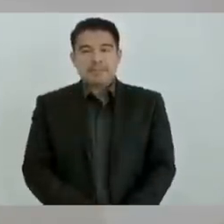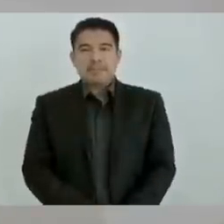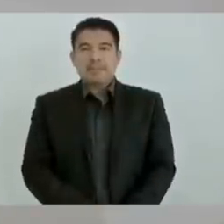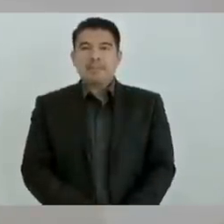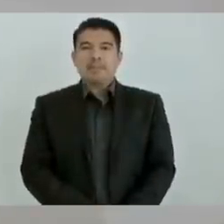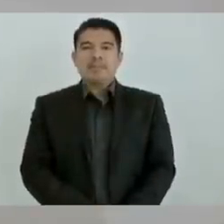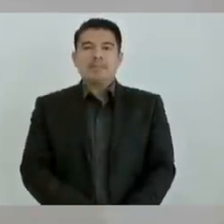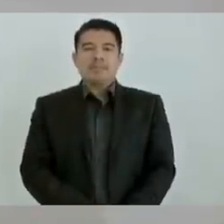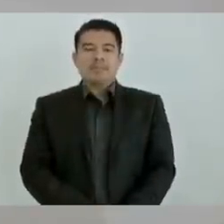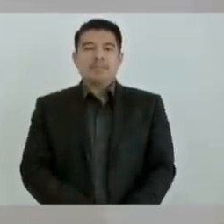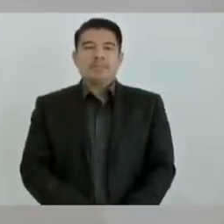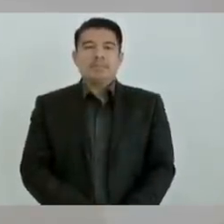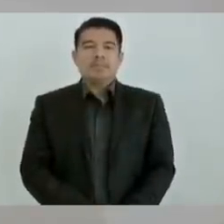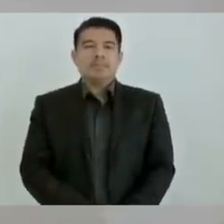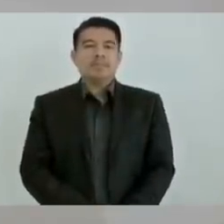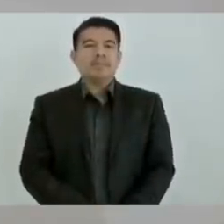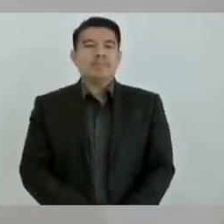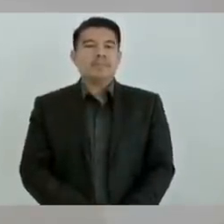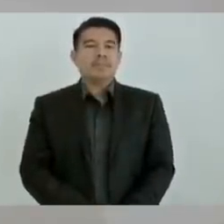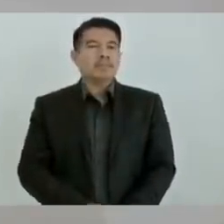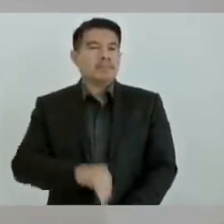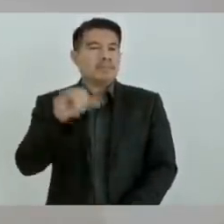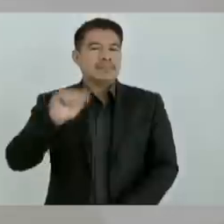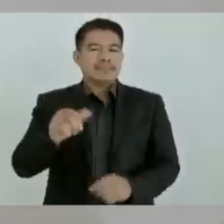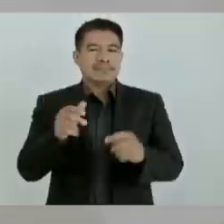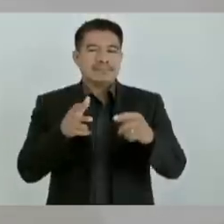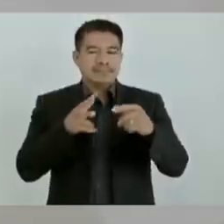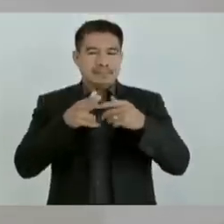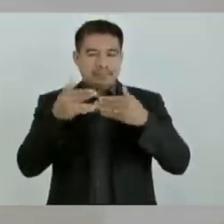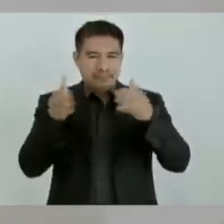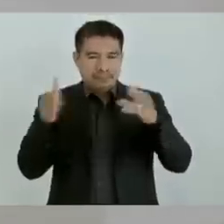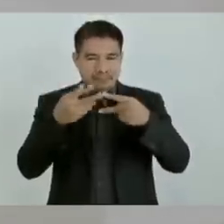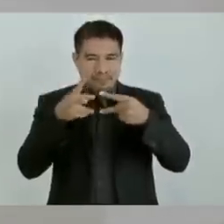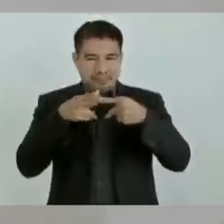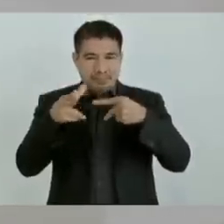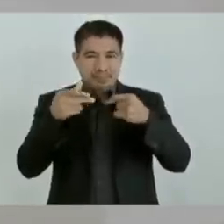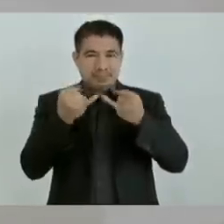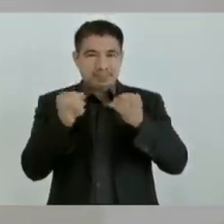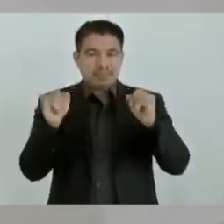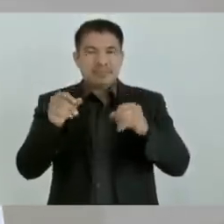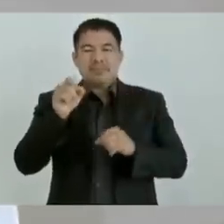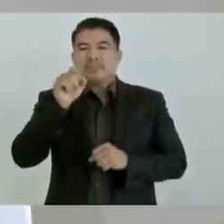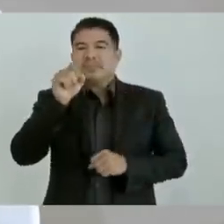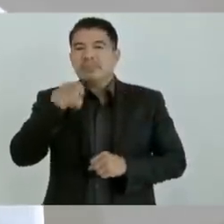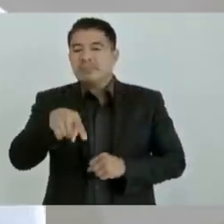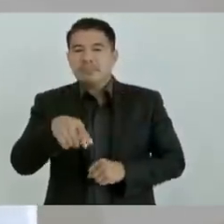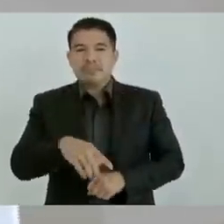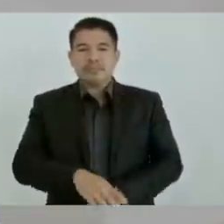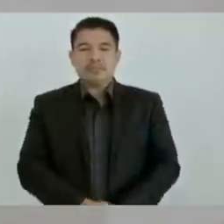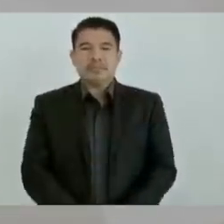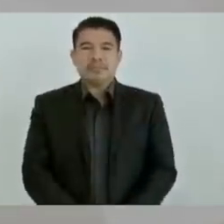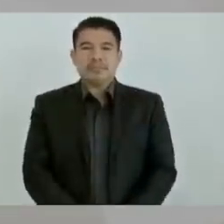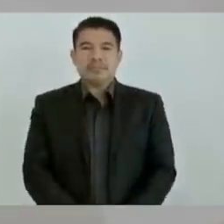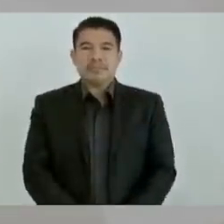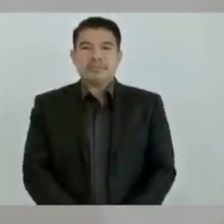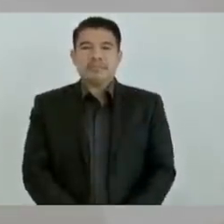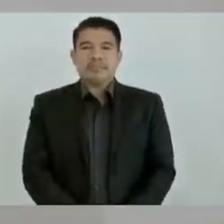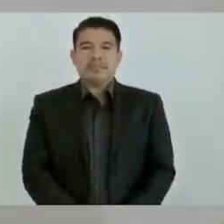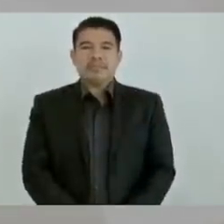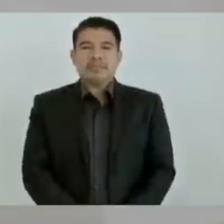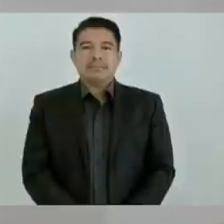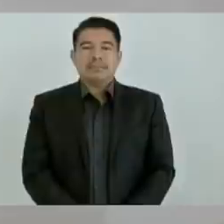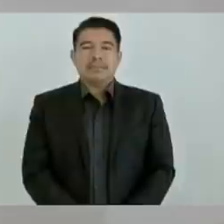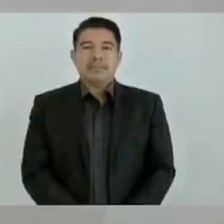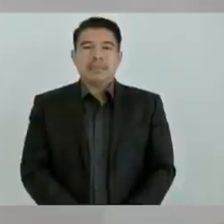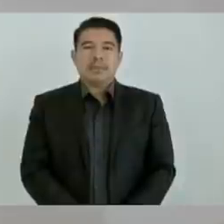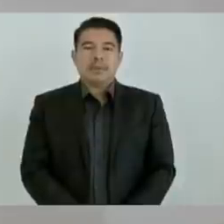inauguración de este anexo,